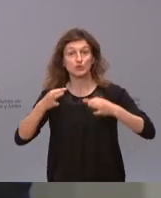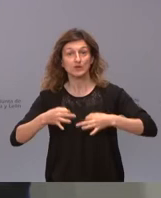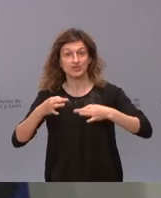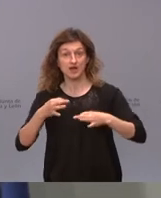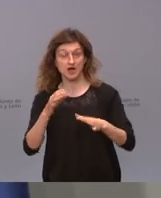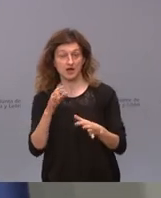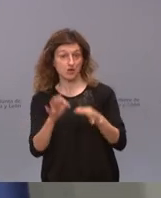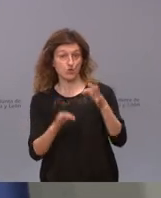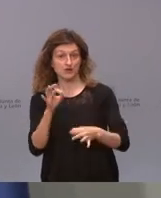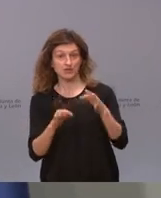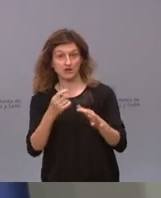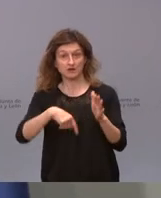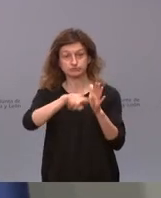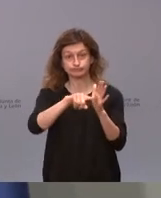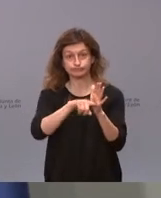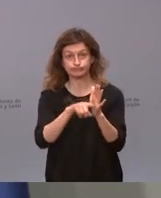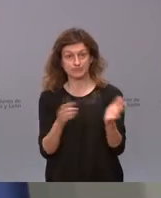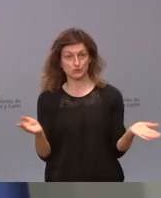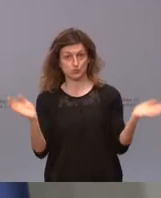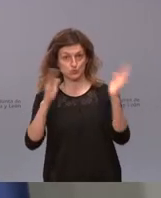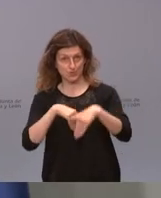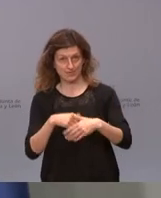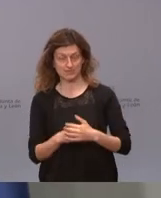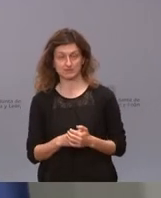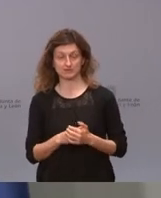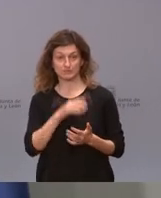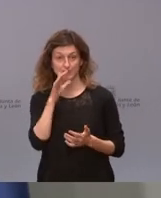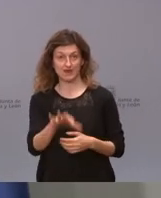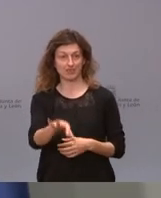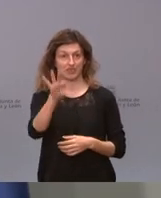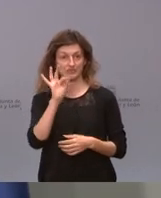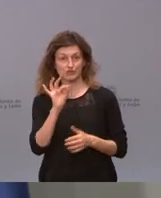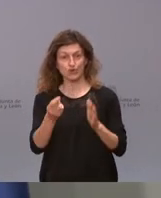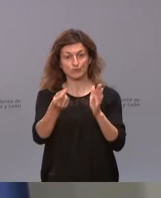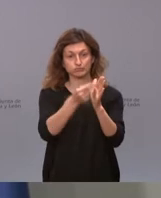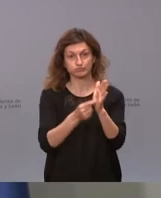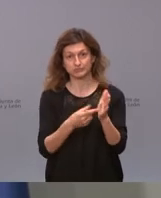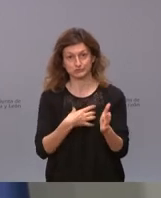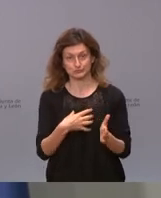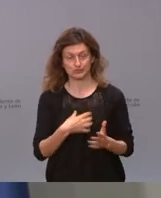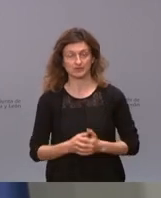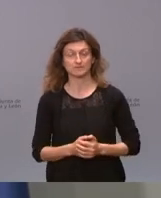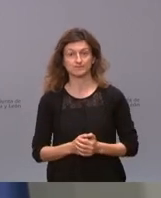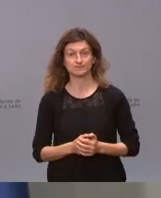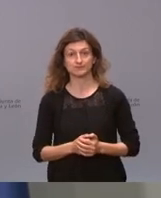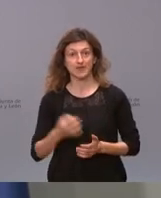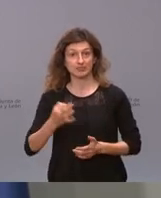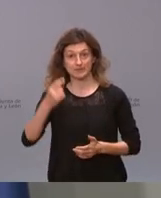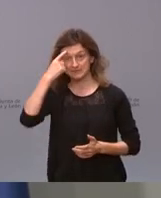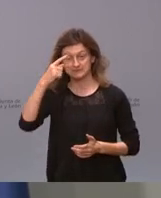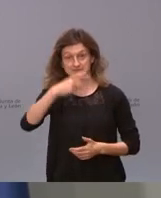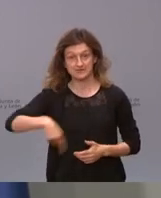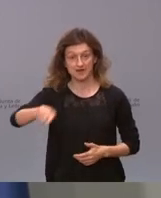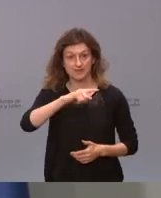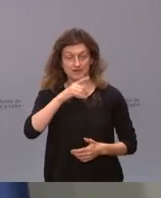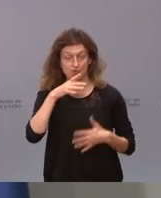de lo que se ha dicho, para tomar ninguna medida a este respecto. Esto conviene saberlo porque, a día